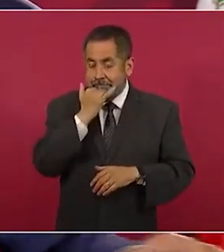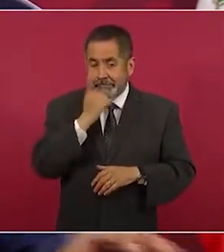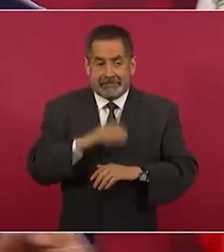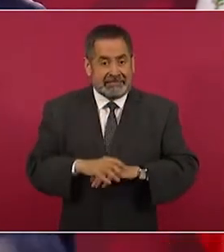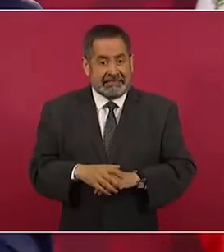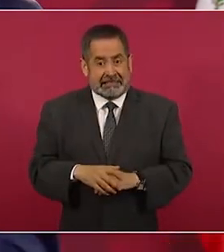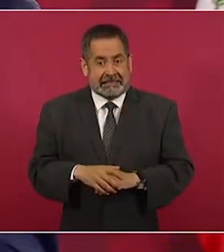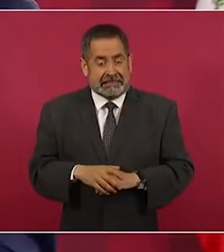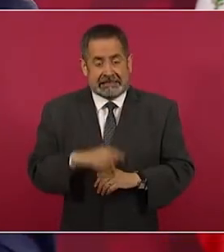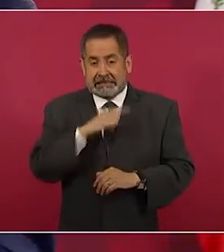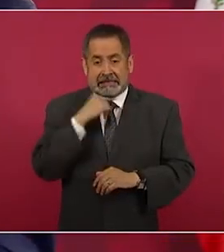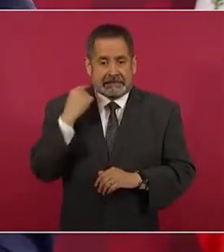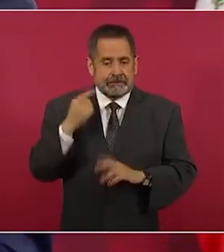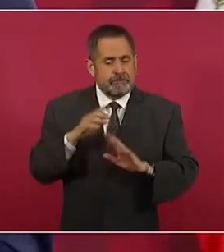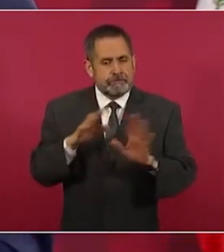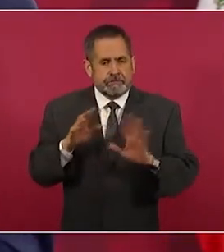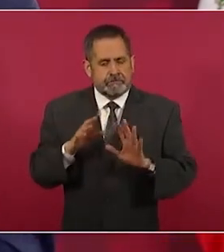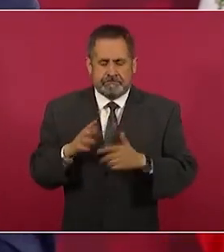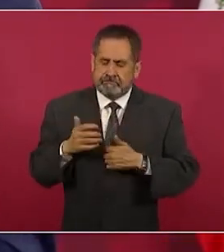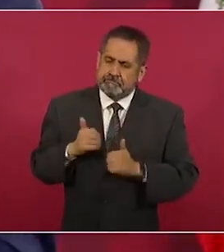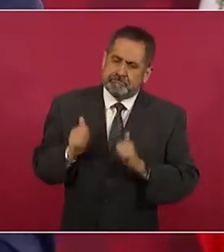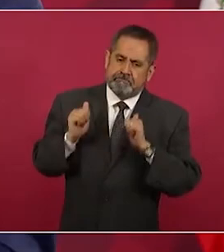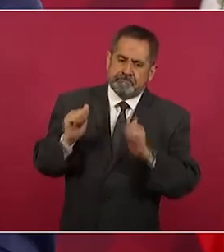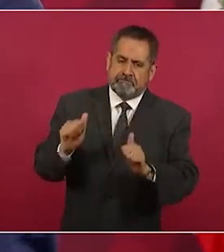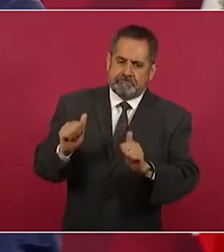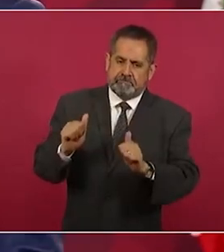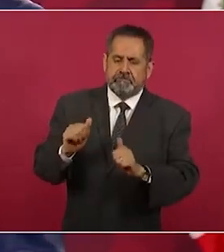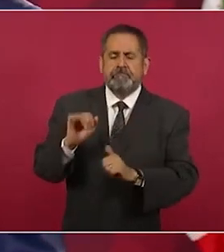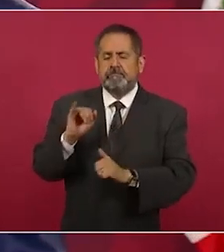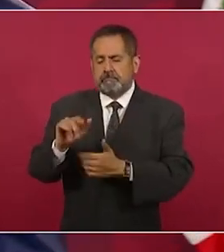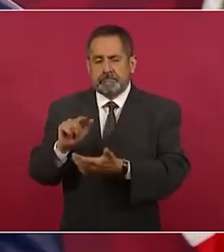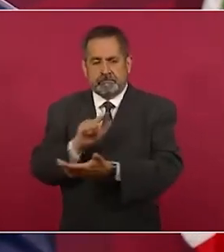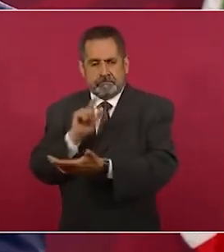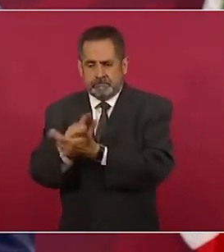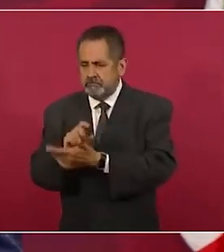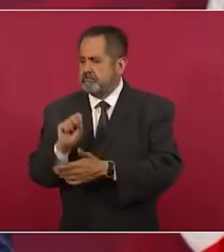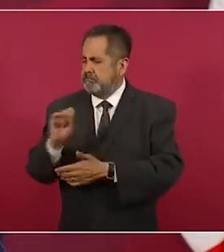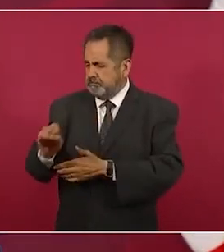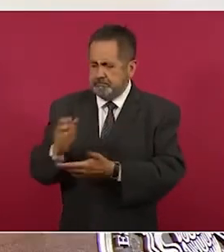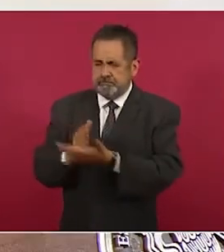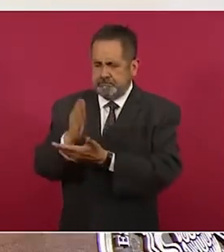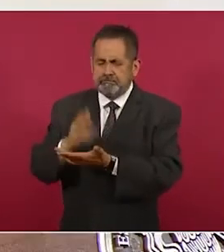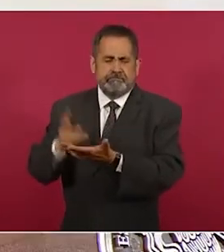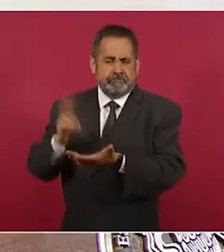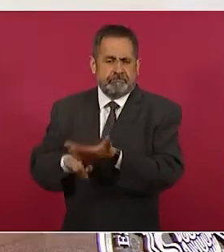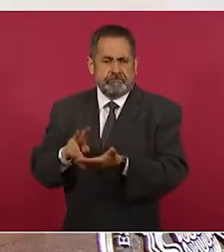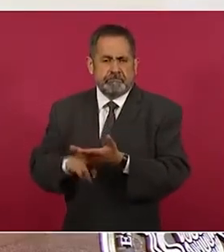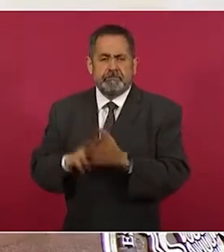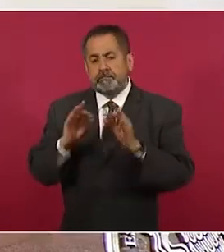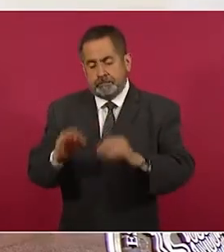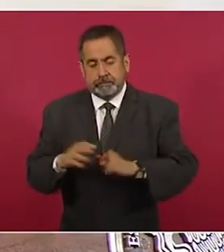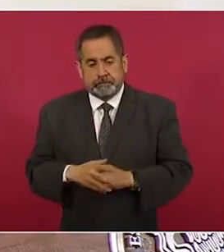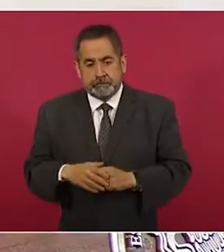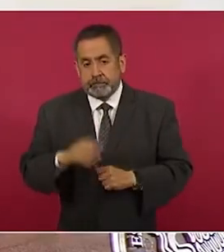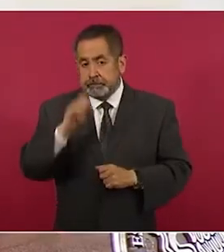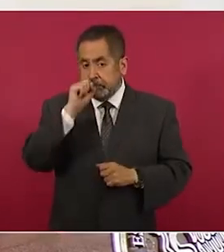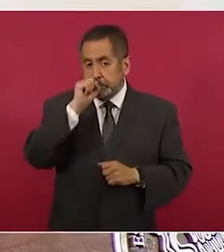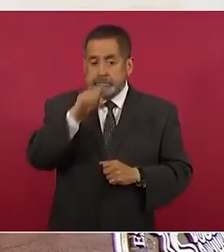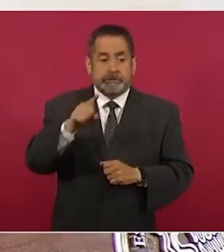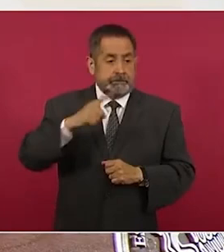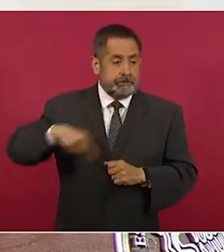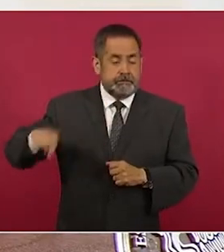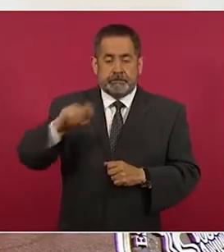quedamos sin nada. Pero no sólo se declaró eso, también se declaró,